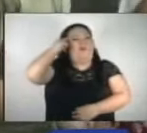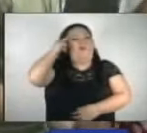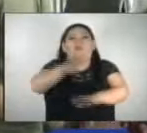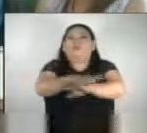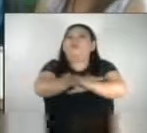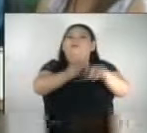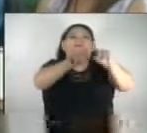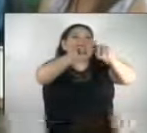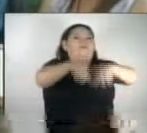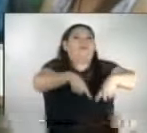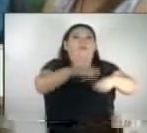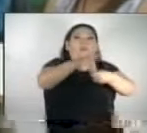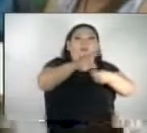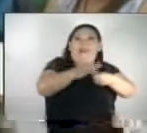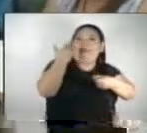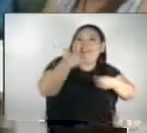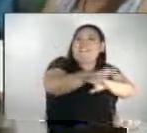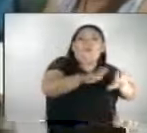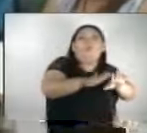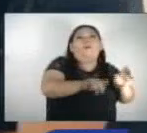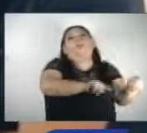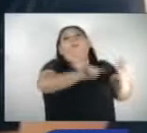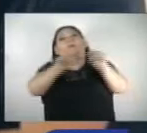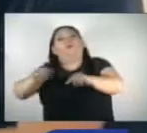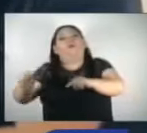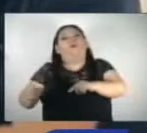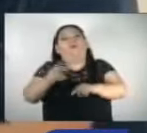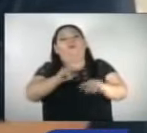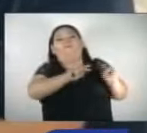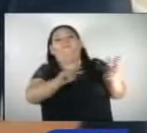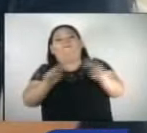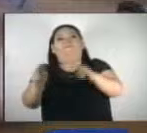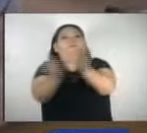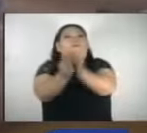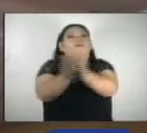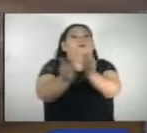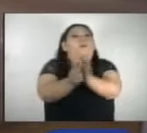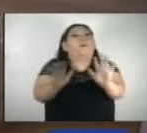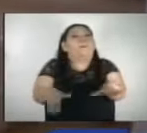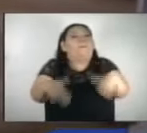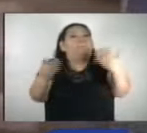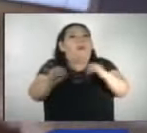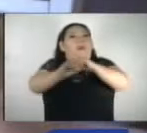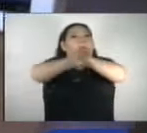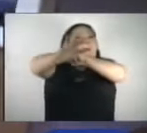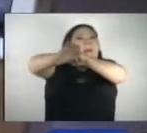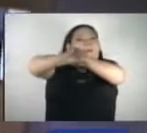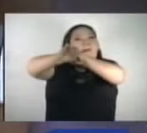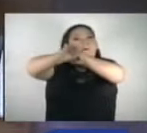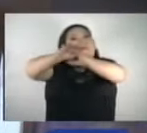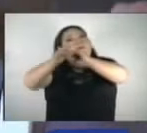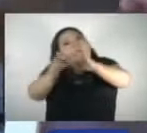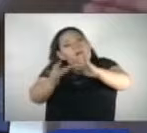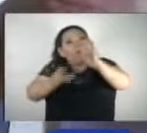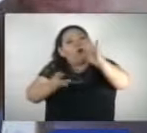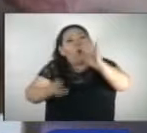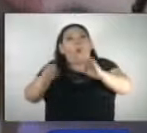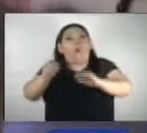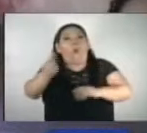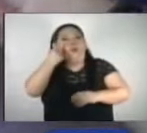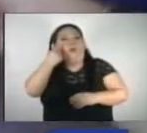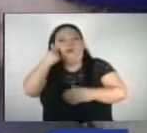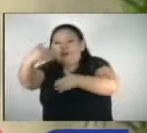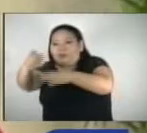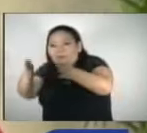que se anulen las elecciones legislativas. Tras las irregularidades, sobre todo con la transmisión de resultados preliminares y la custodia de